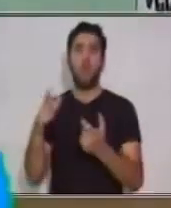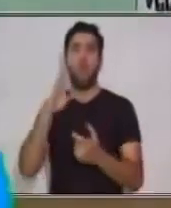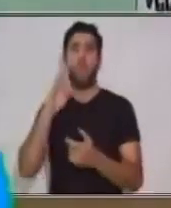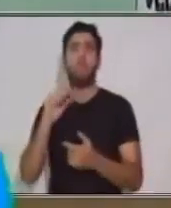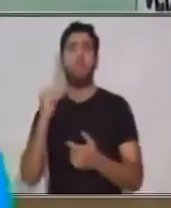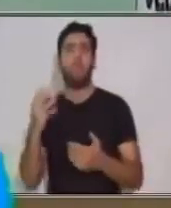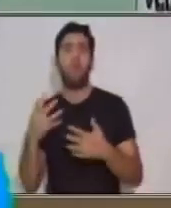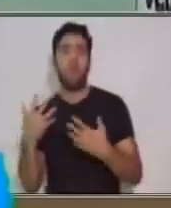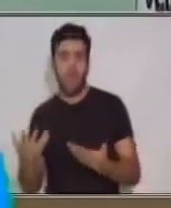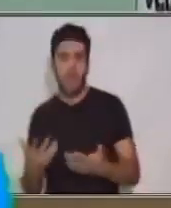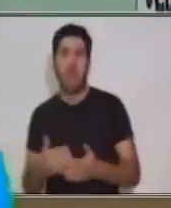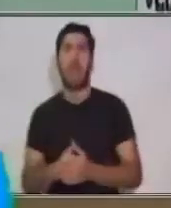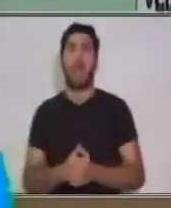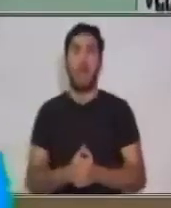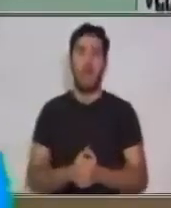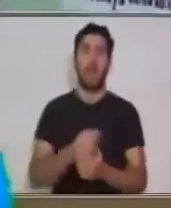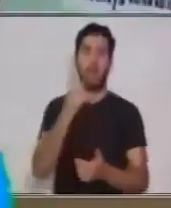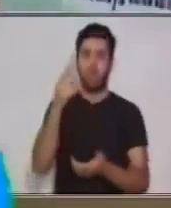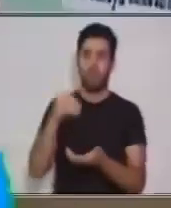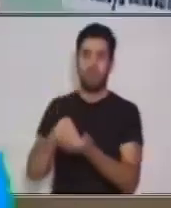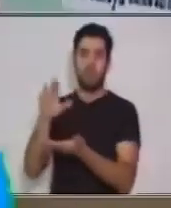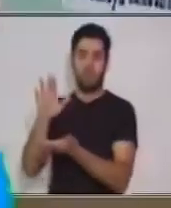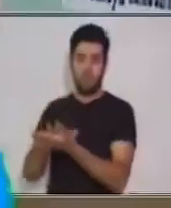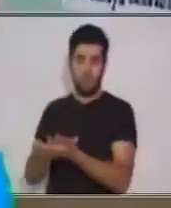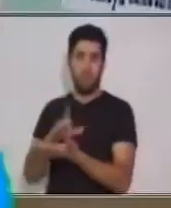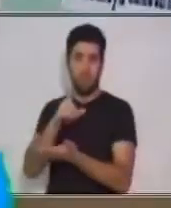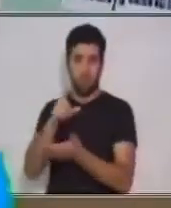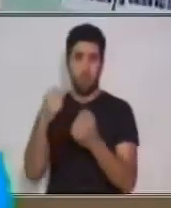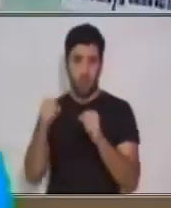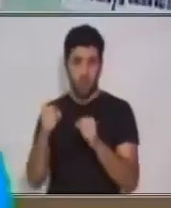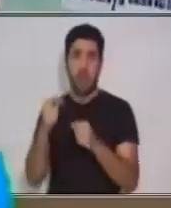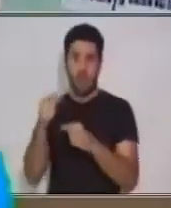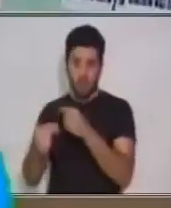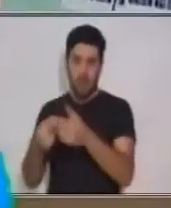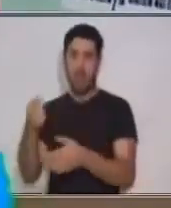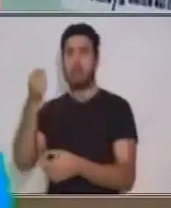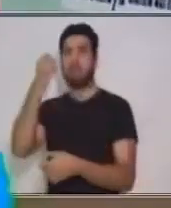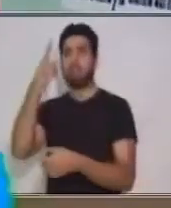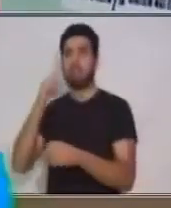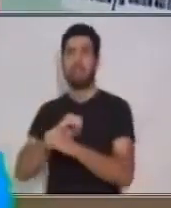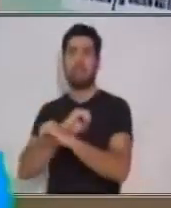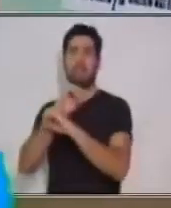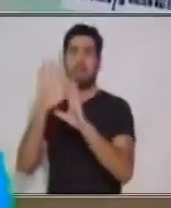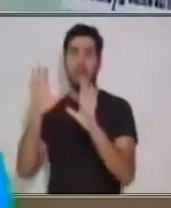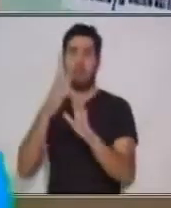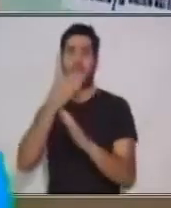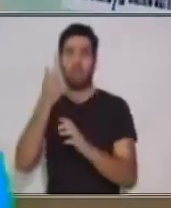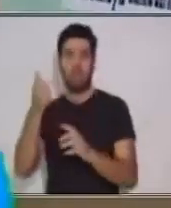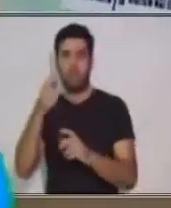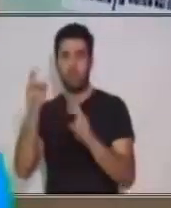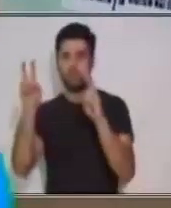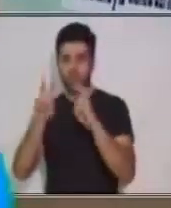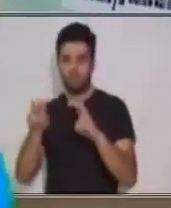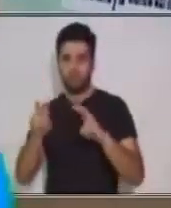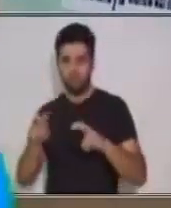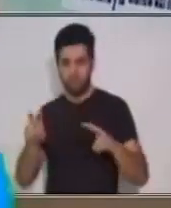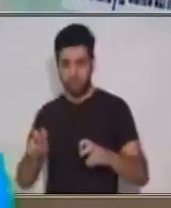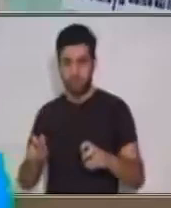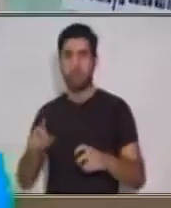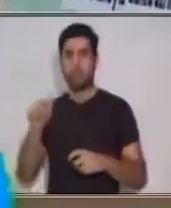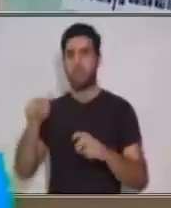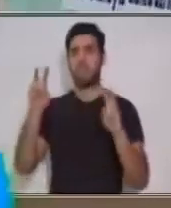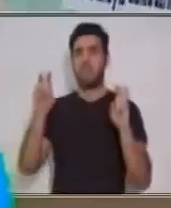Ya podemos demostrar, estas son nuestras pruebas. Si yo sigo esos pasos, voy a lograr una comprensión analítica. Las razones. ¿Por qué es